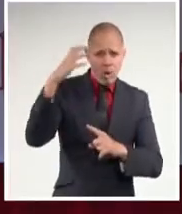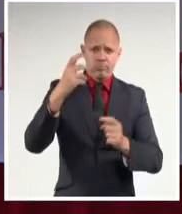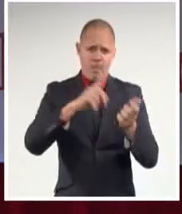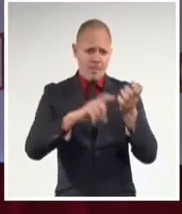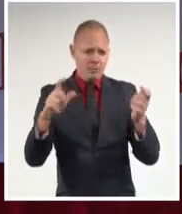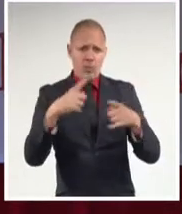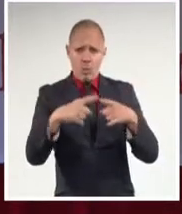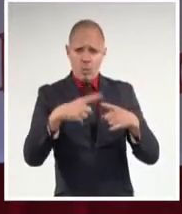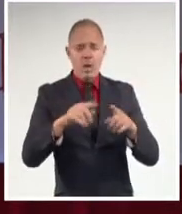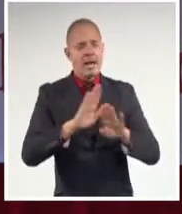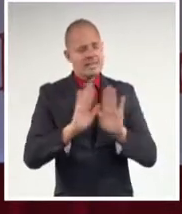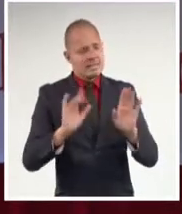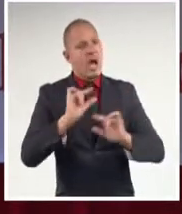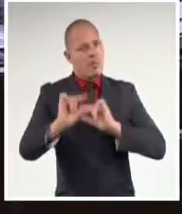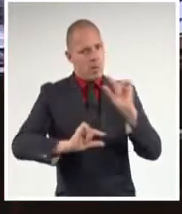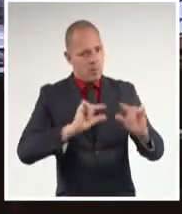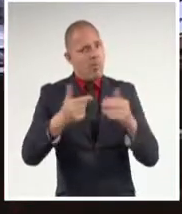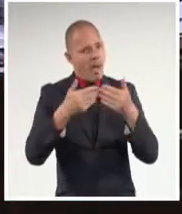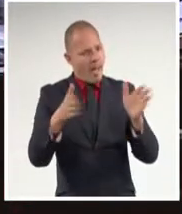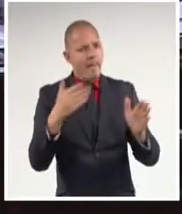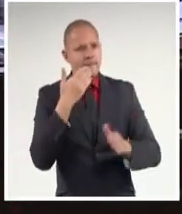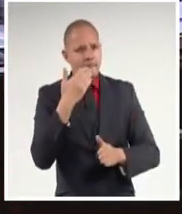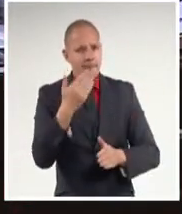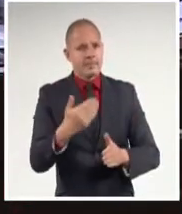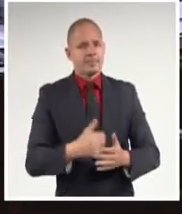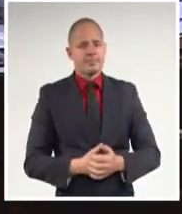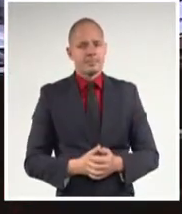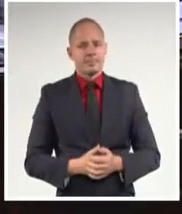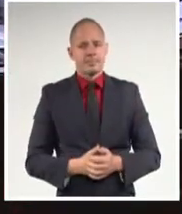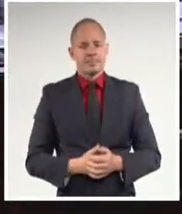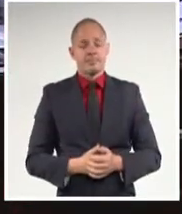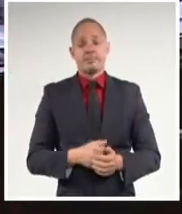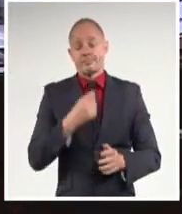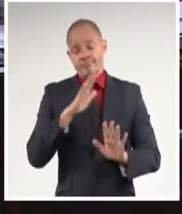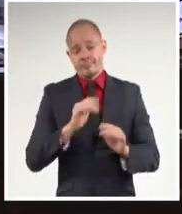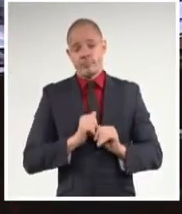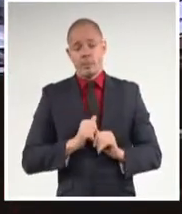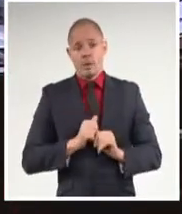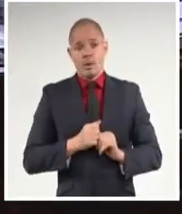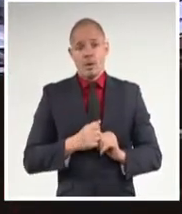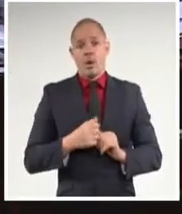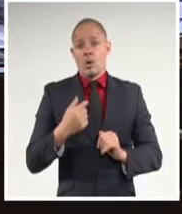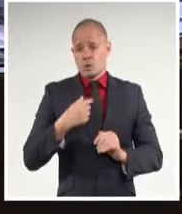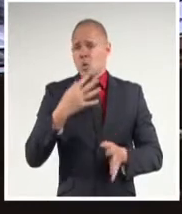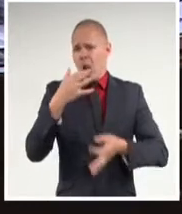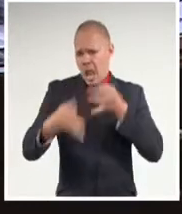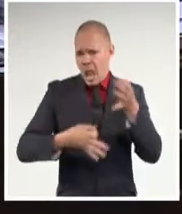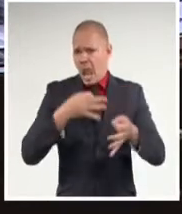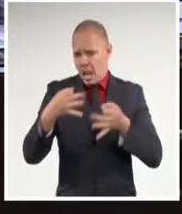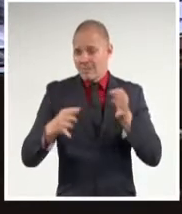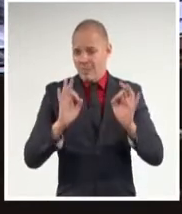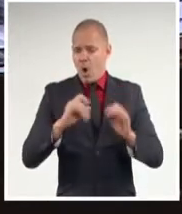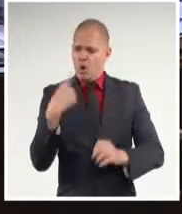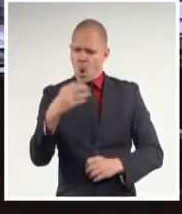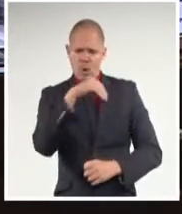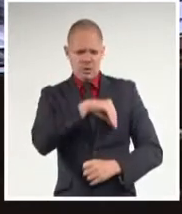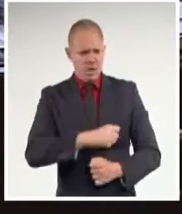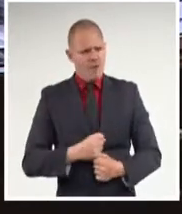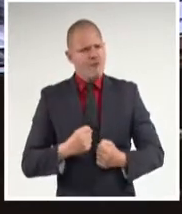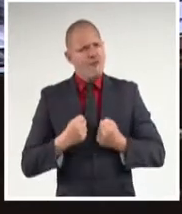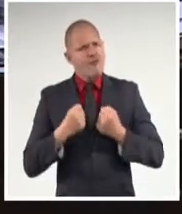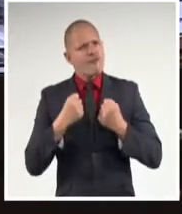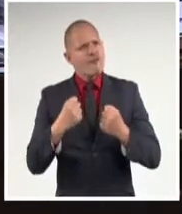en el que se abren caminos de esperanza. Pero más que todo lo que quiero destacar es ese sentido de victoria uno lo siente. Primero porque